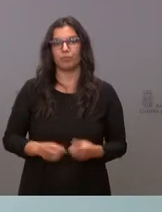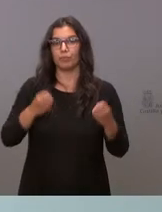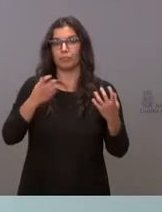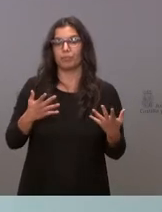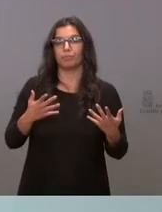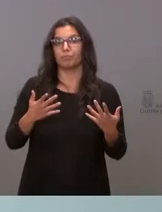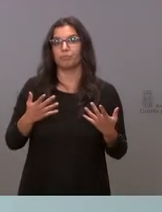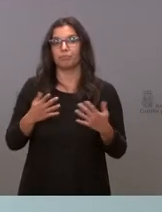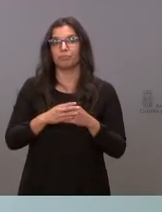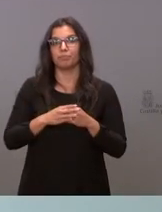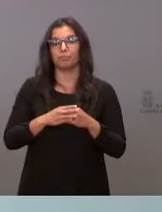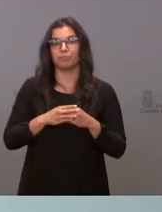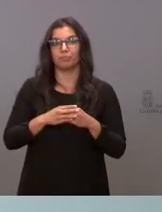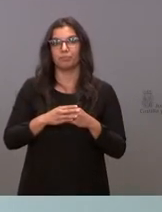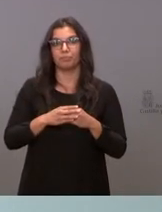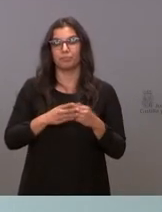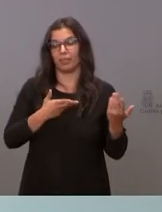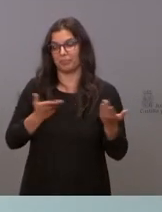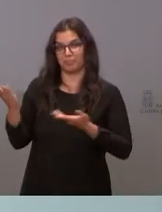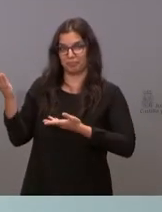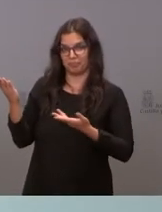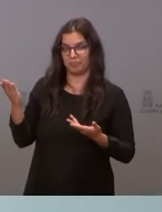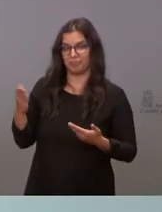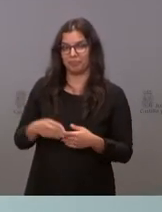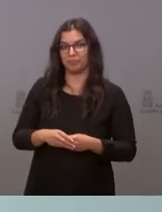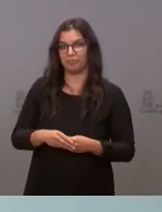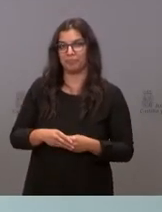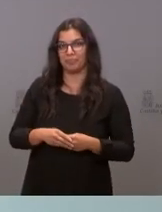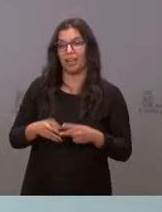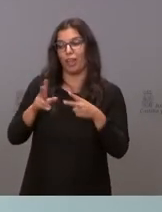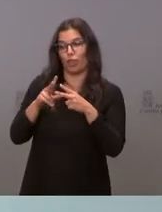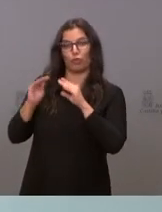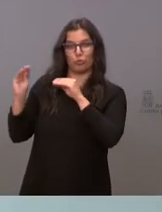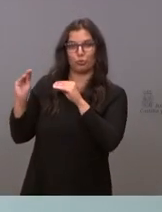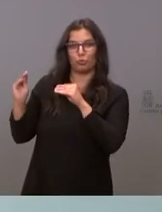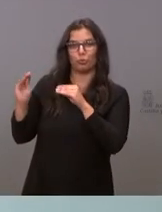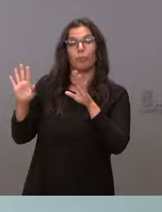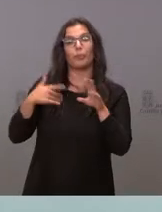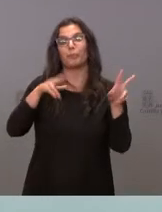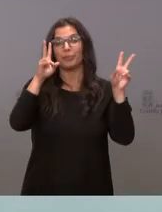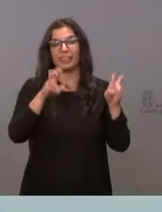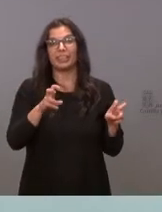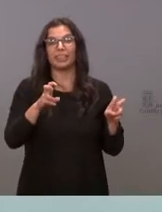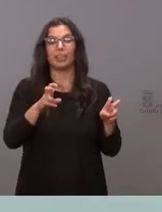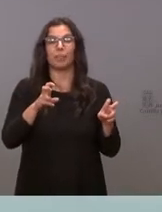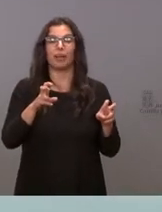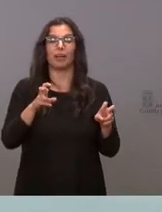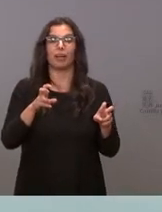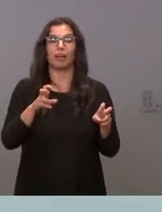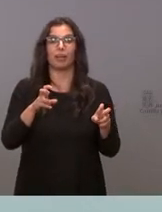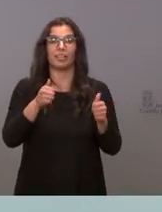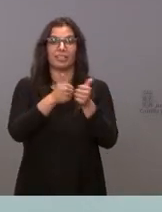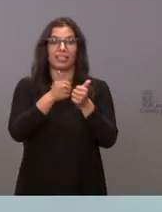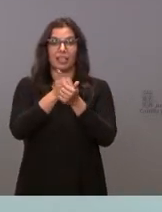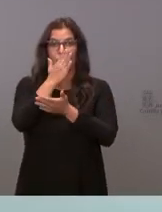yo te dejo las dos, pero respecto del secretario autonómico del